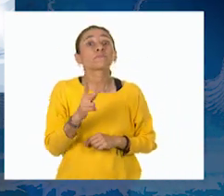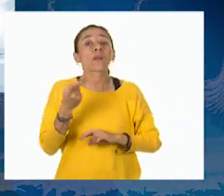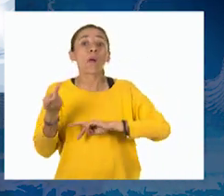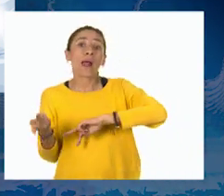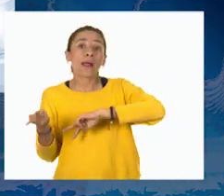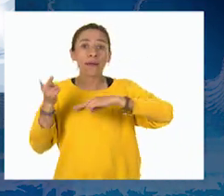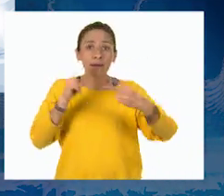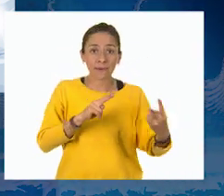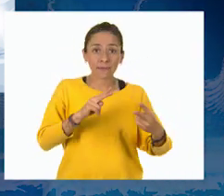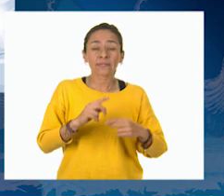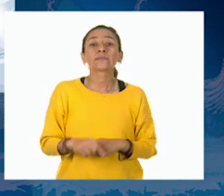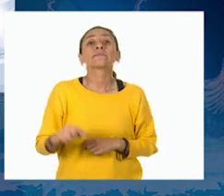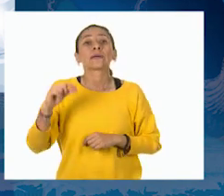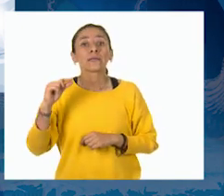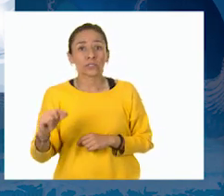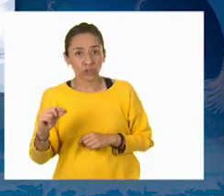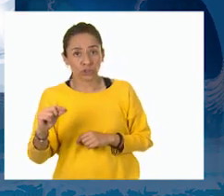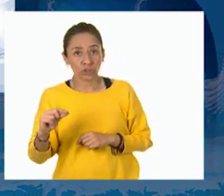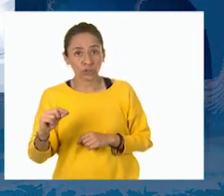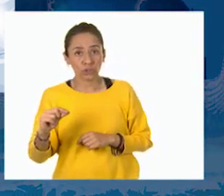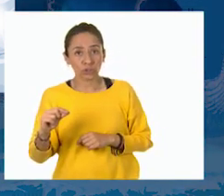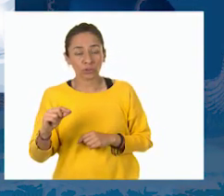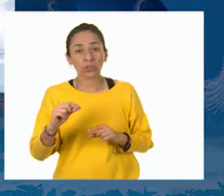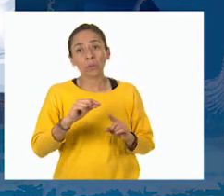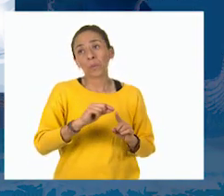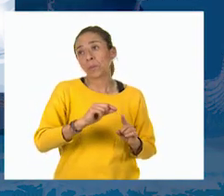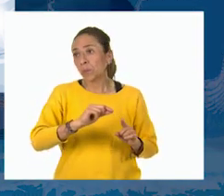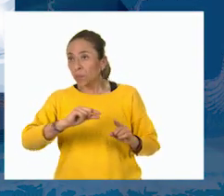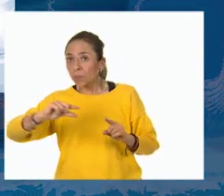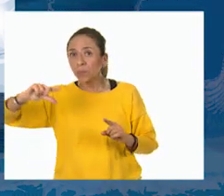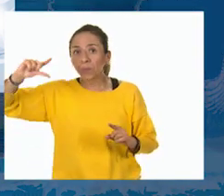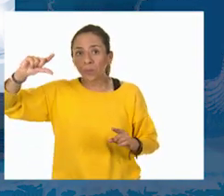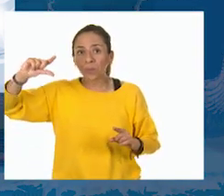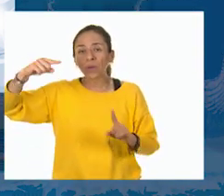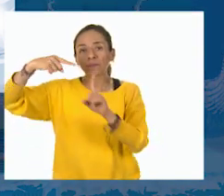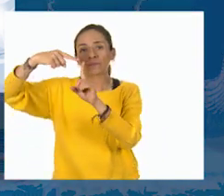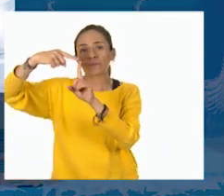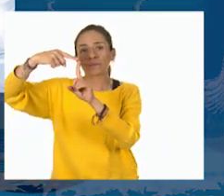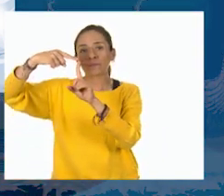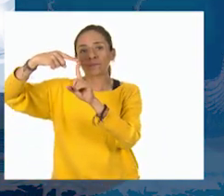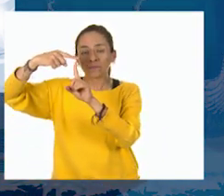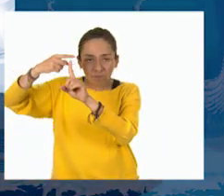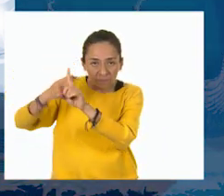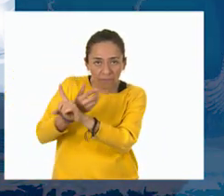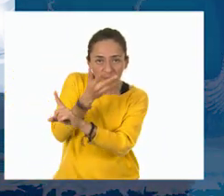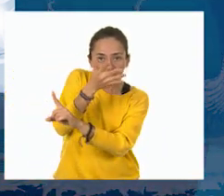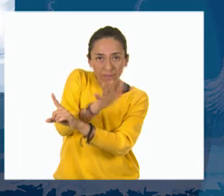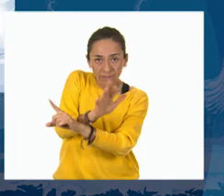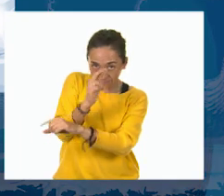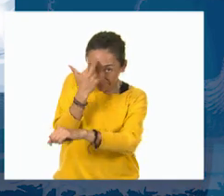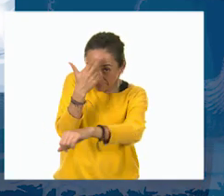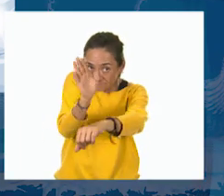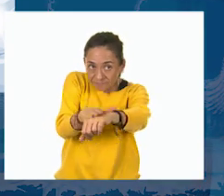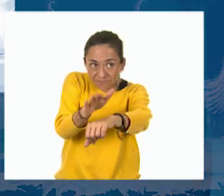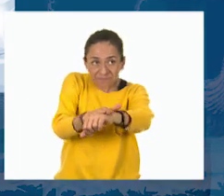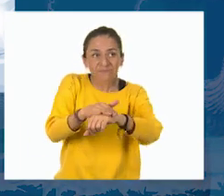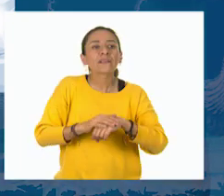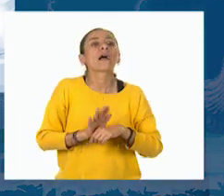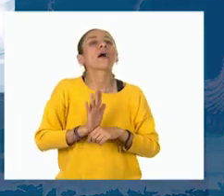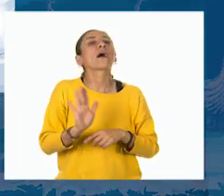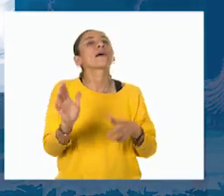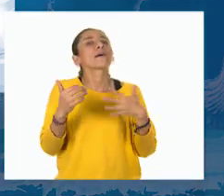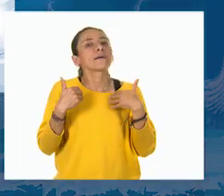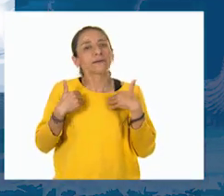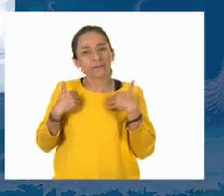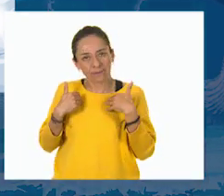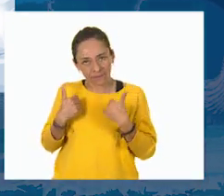convertir de una unidad menor a la inmediata superior, dividimos entre 10. Entonces, si lo